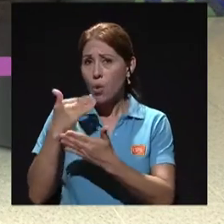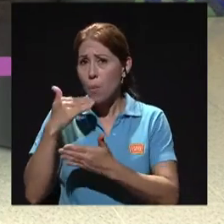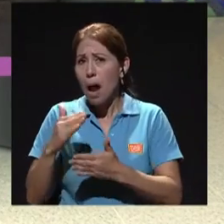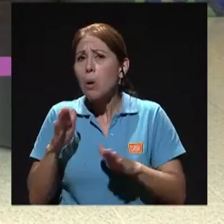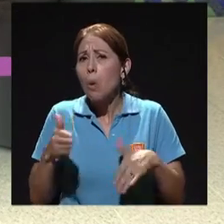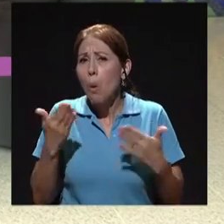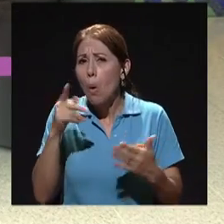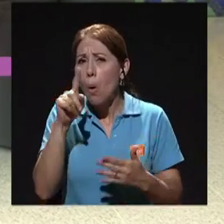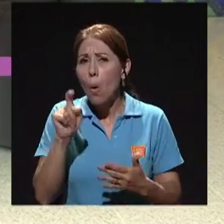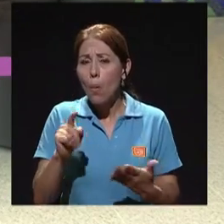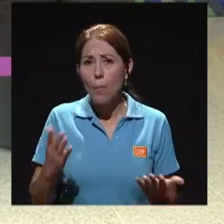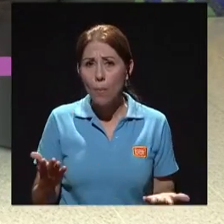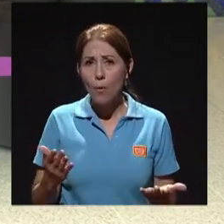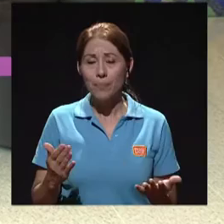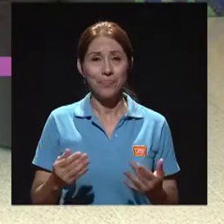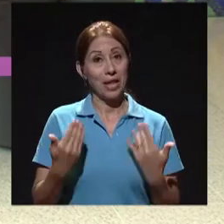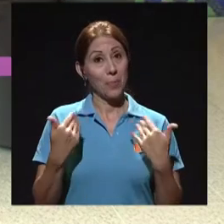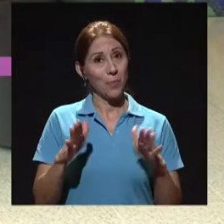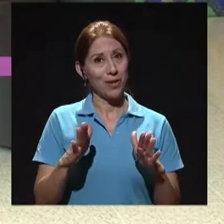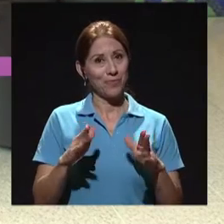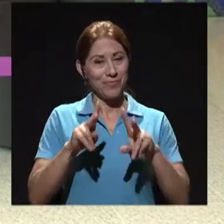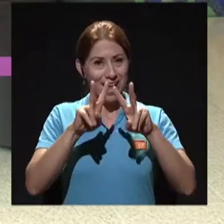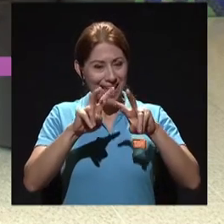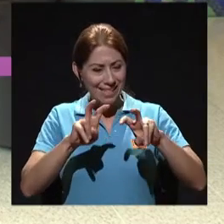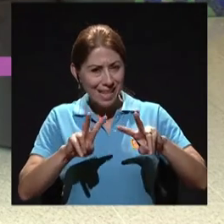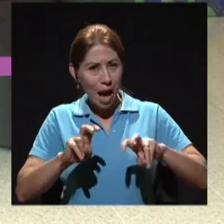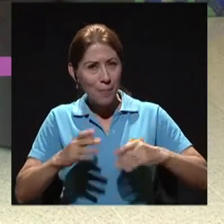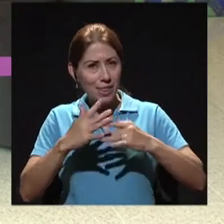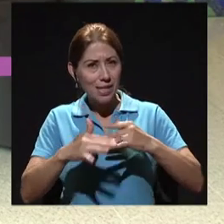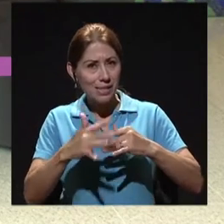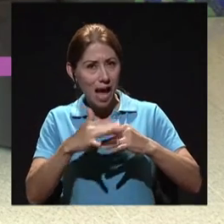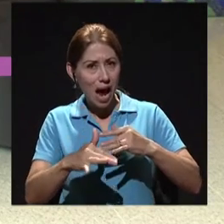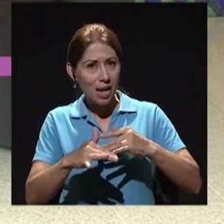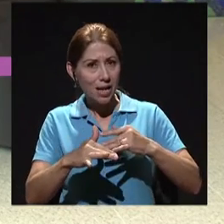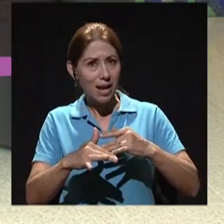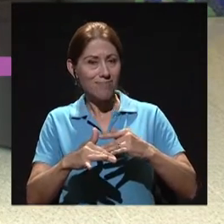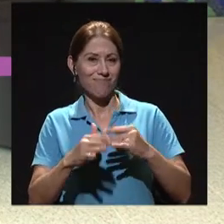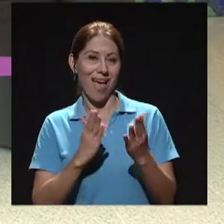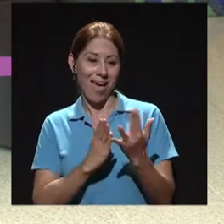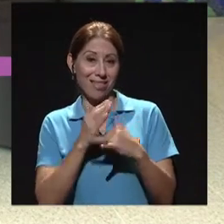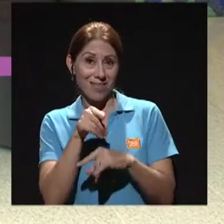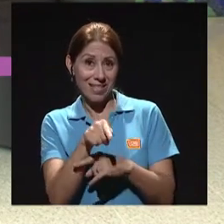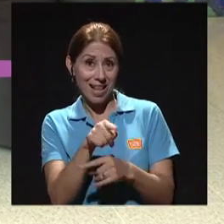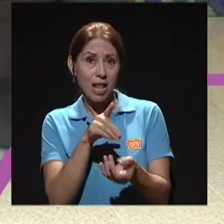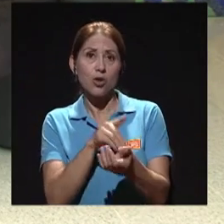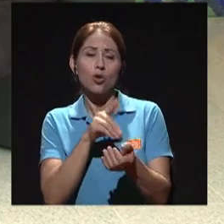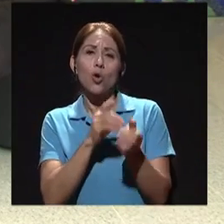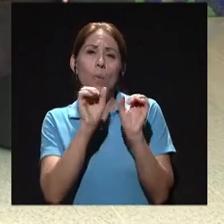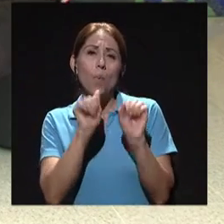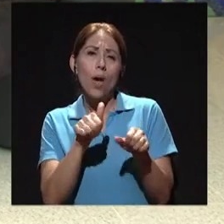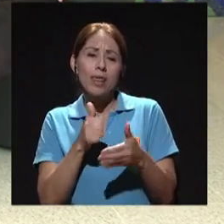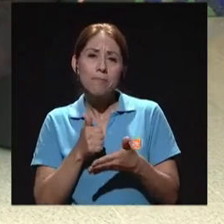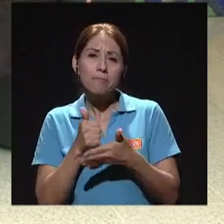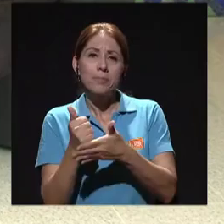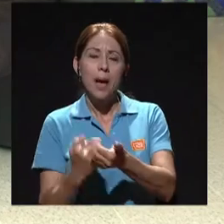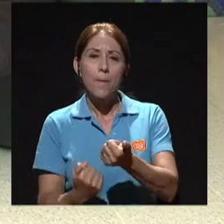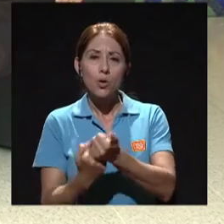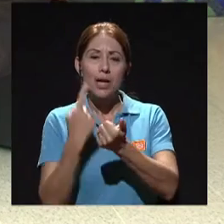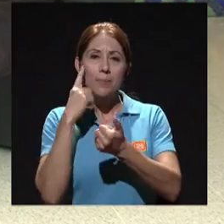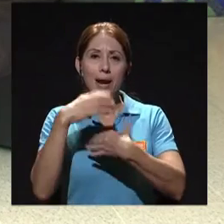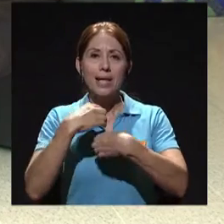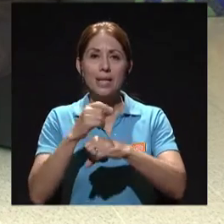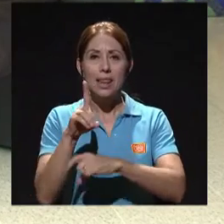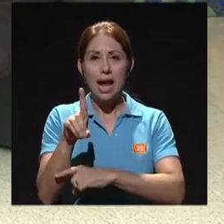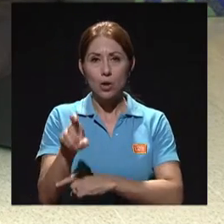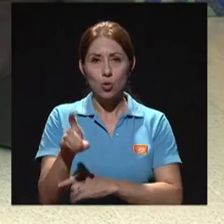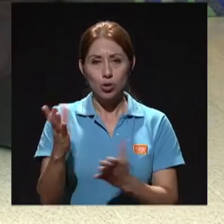el examen de sangre es una de las armas que el médico tiene para llegar finalmente o ayudarse en un diagnóstico, junto con otros